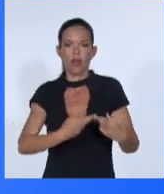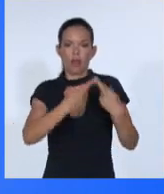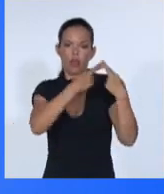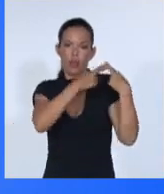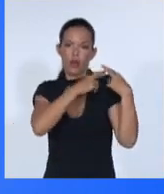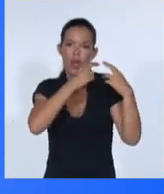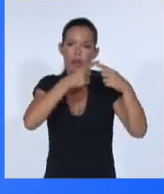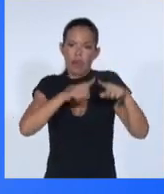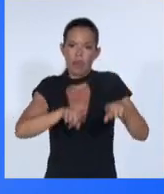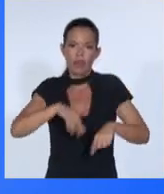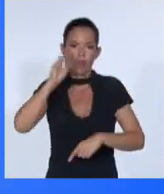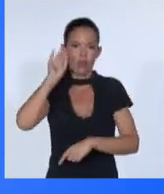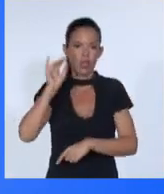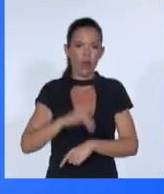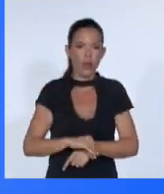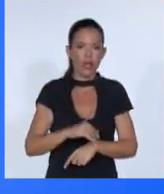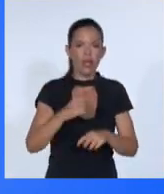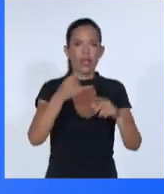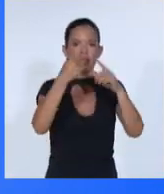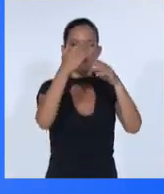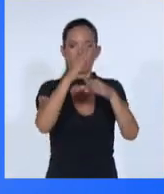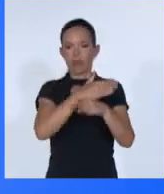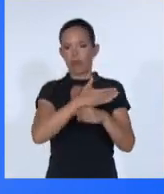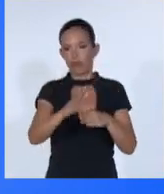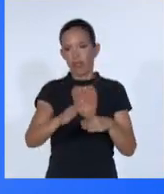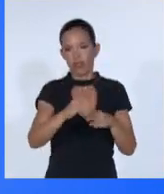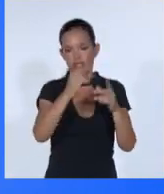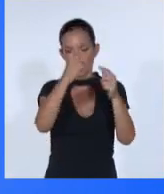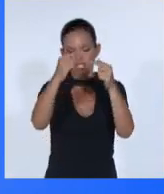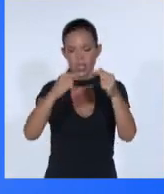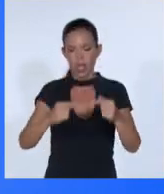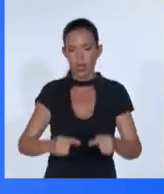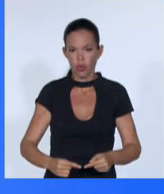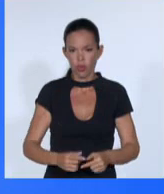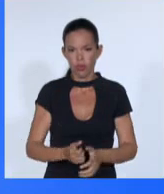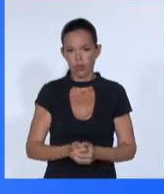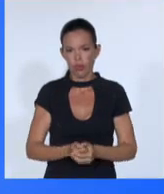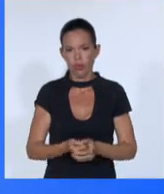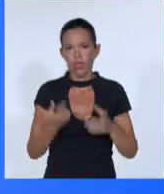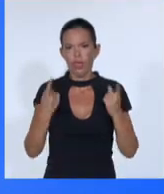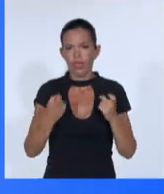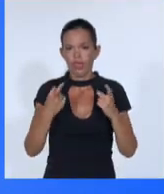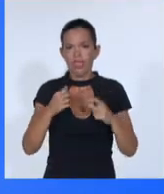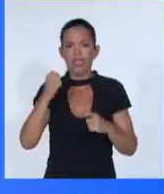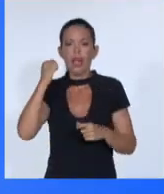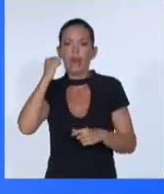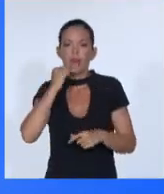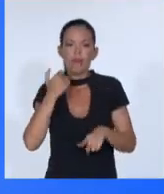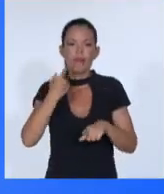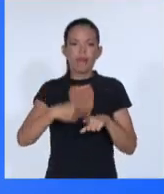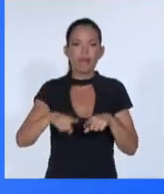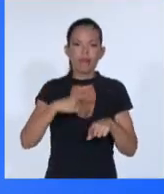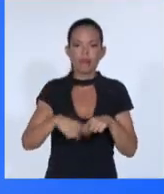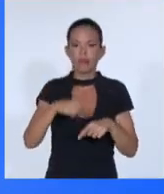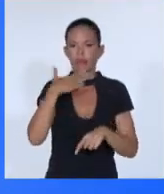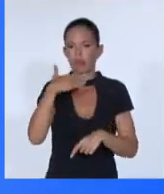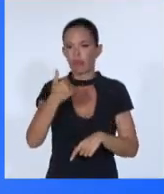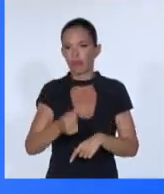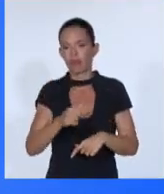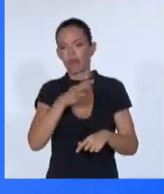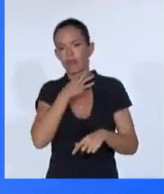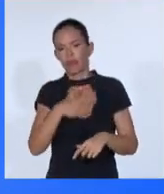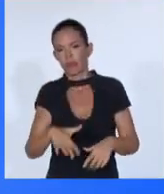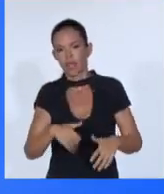y sus capacidades respectivas. Es indispensable fijar metas más ambiciosas en esferas tales como la mitigación,